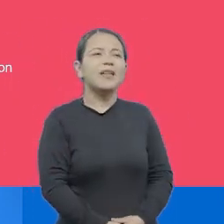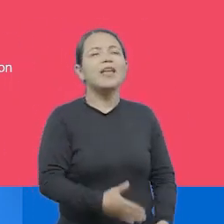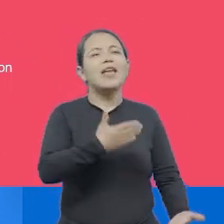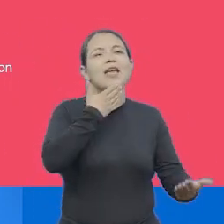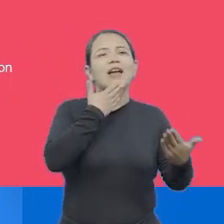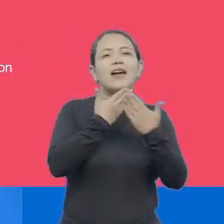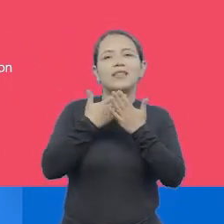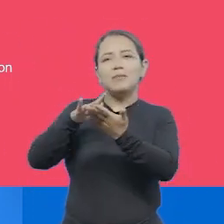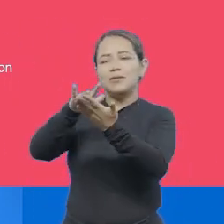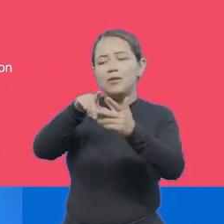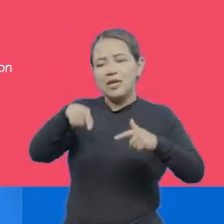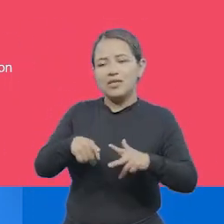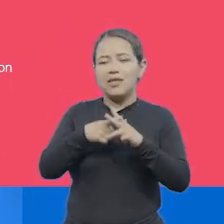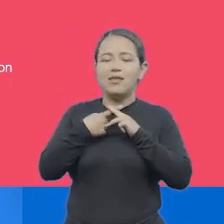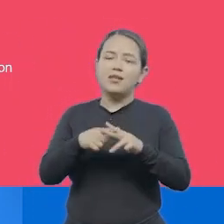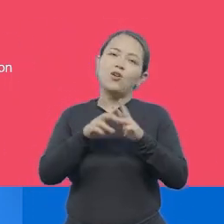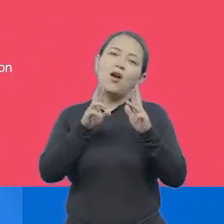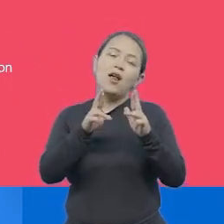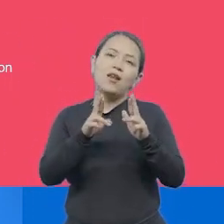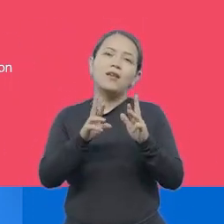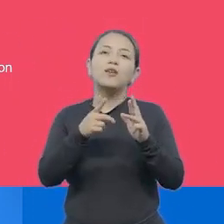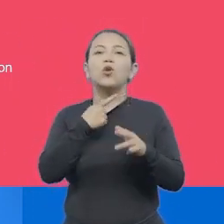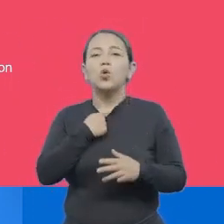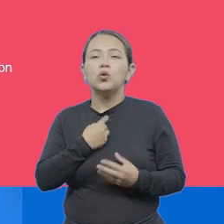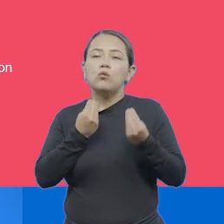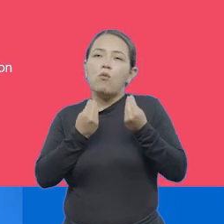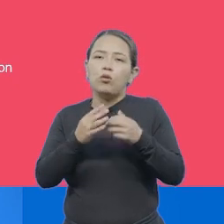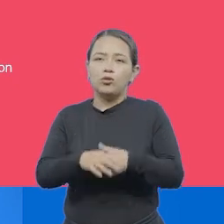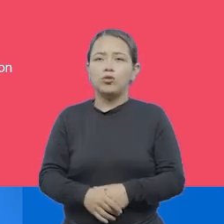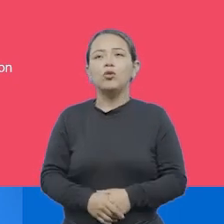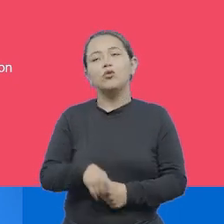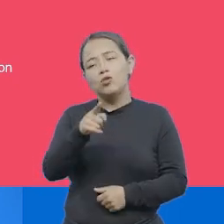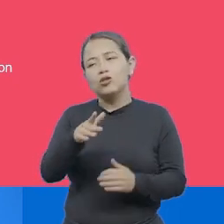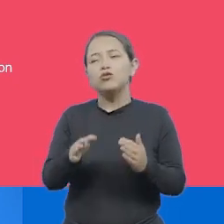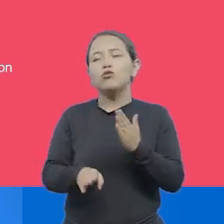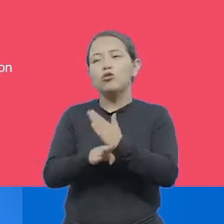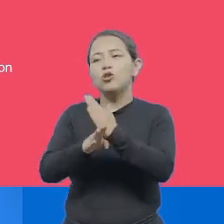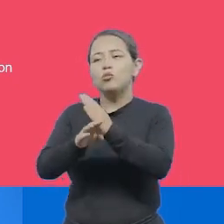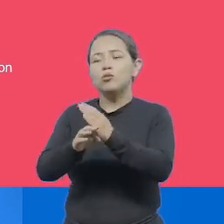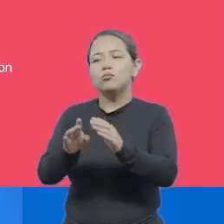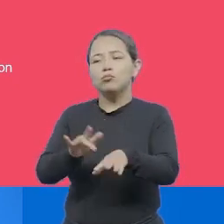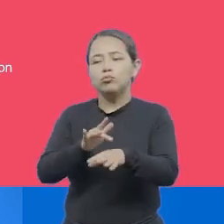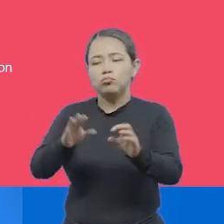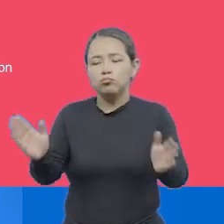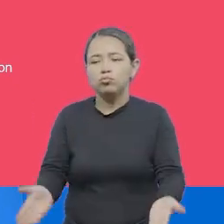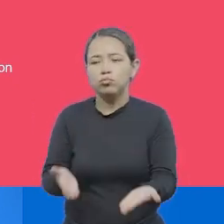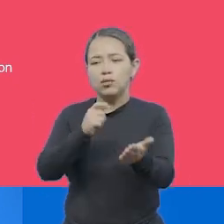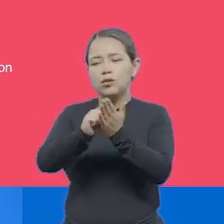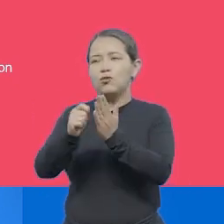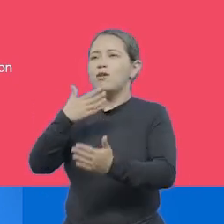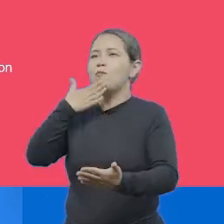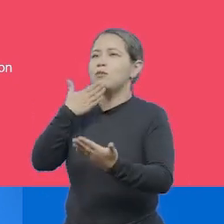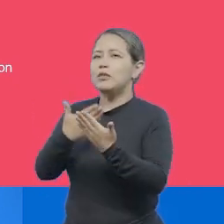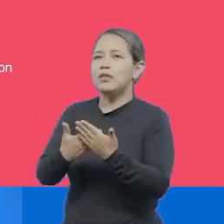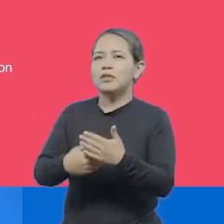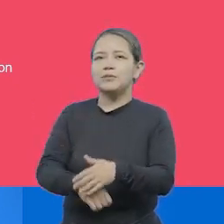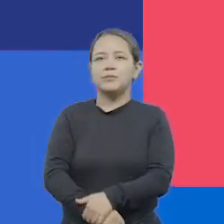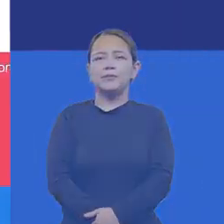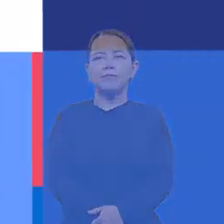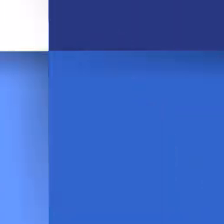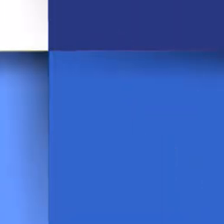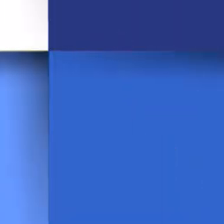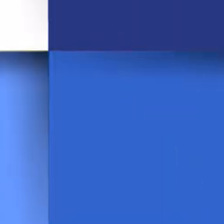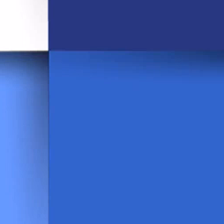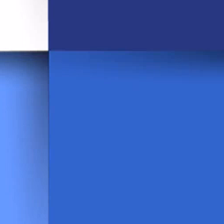gracias por su participación en este taller y espero que lo disfruten y que sigan promoviendo la escritura. Muchísimas gracias.